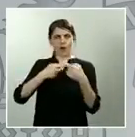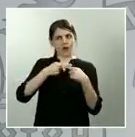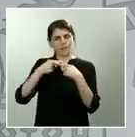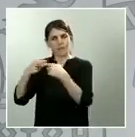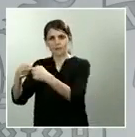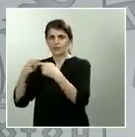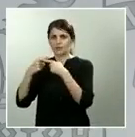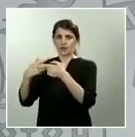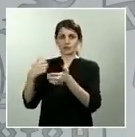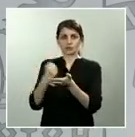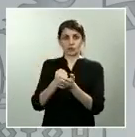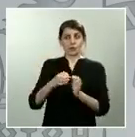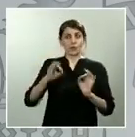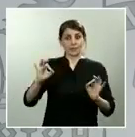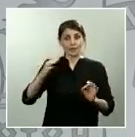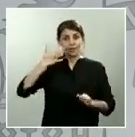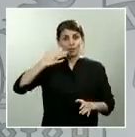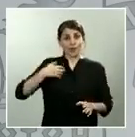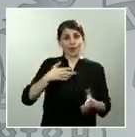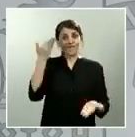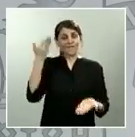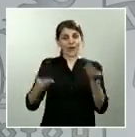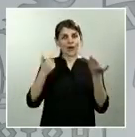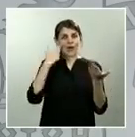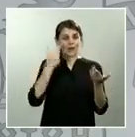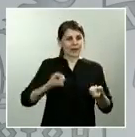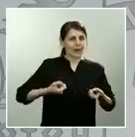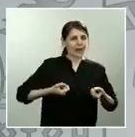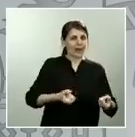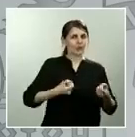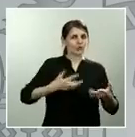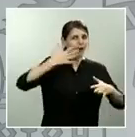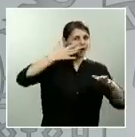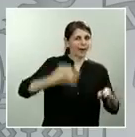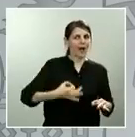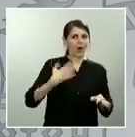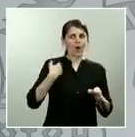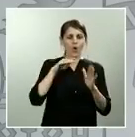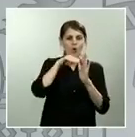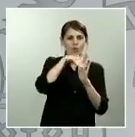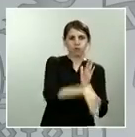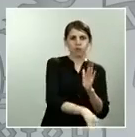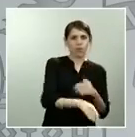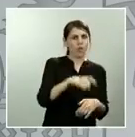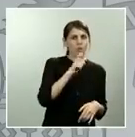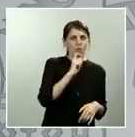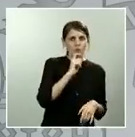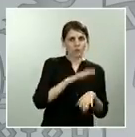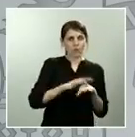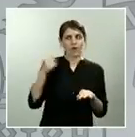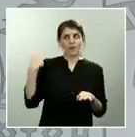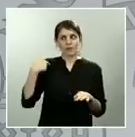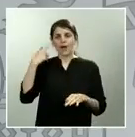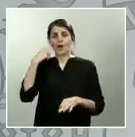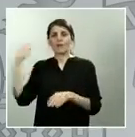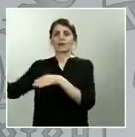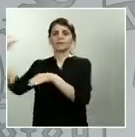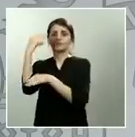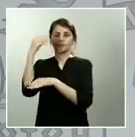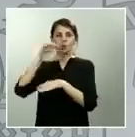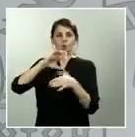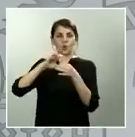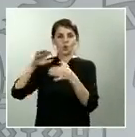gasto real o la caída de ingresos real, con ese balance que se plantea por parte del conjunto de países miembros para que realmente